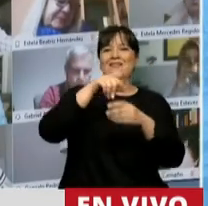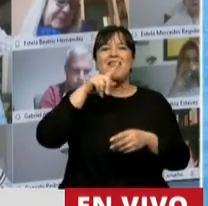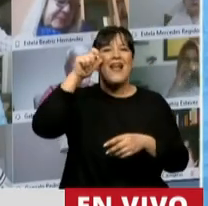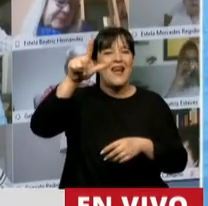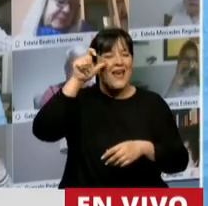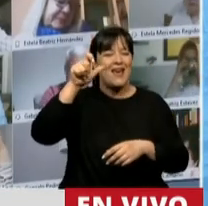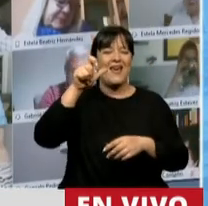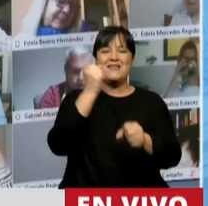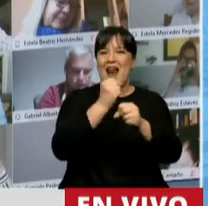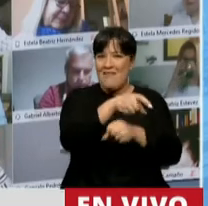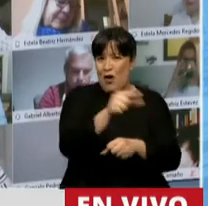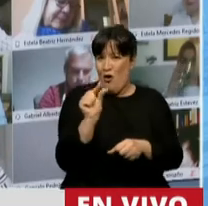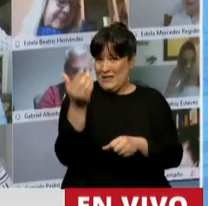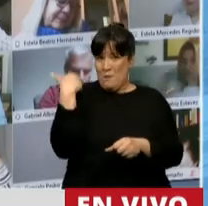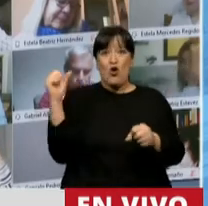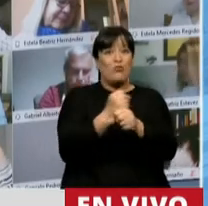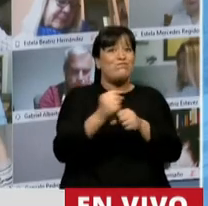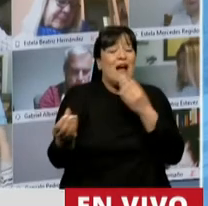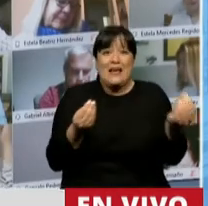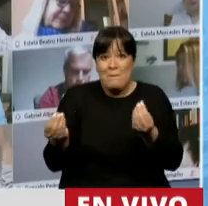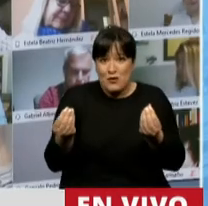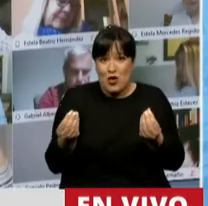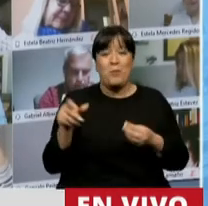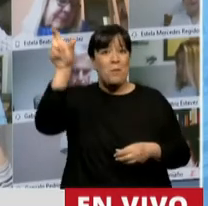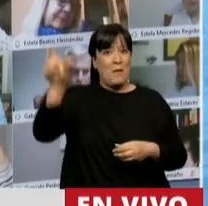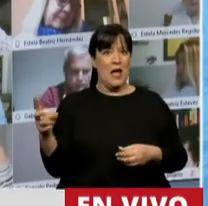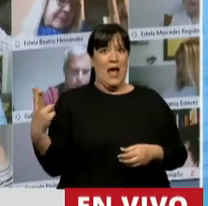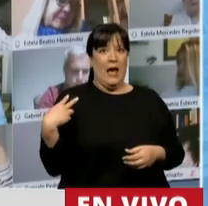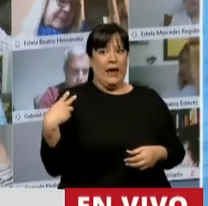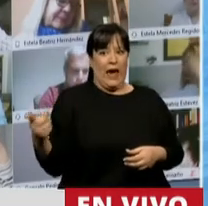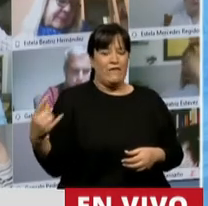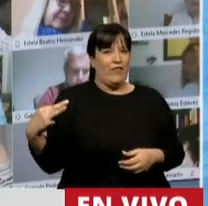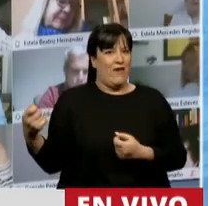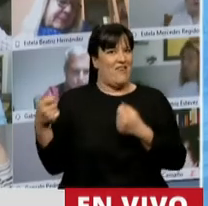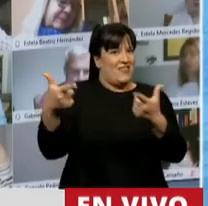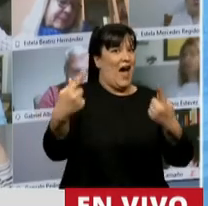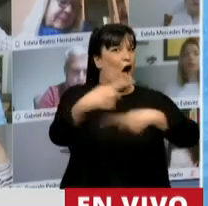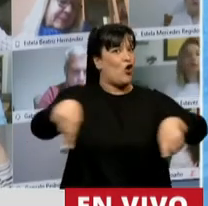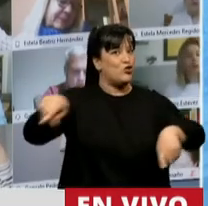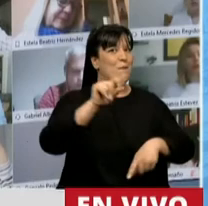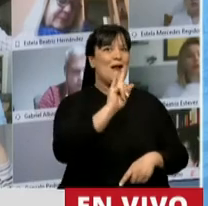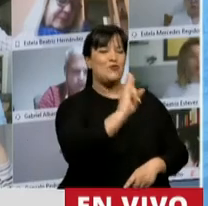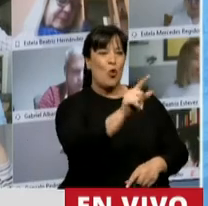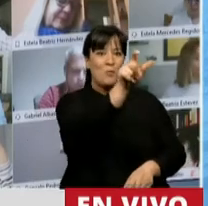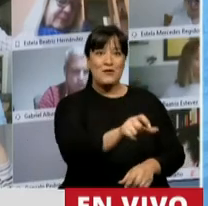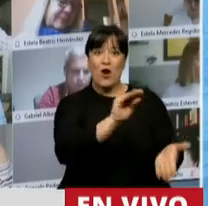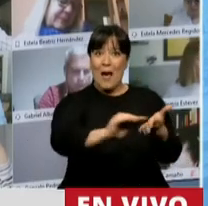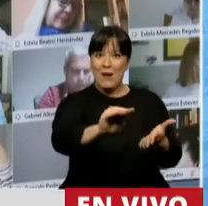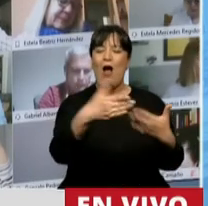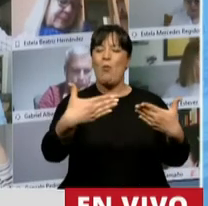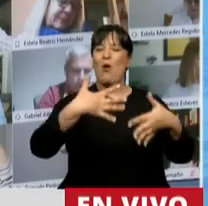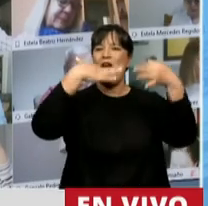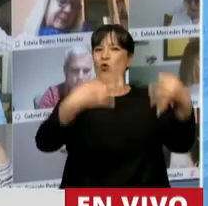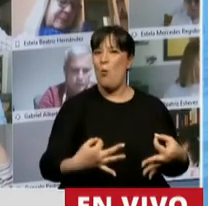sancionamos hace muy poco, ¿qué ocurrió? El empleador tiene que proveer las herramientas para que el trabajador pueda